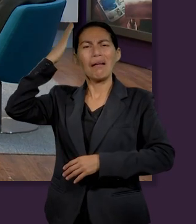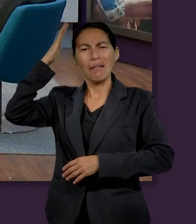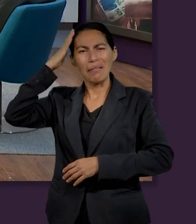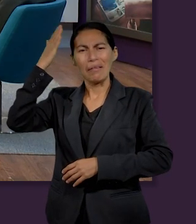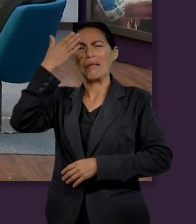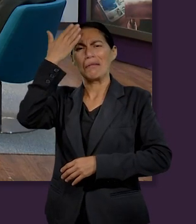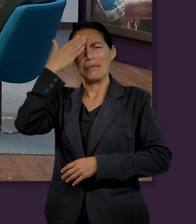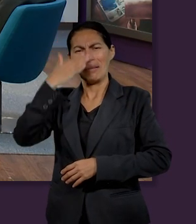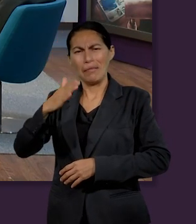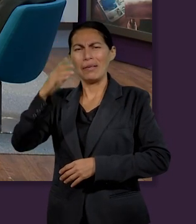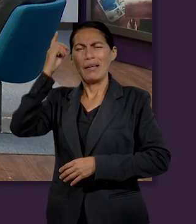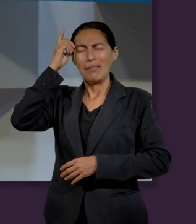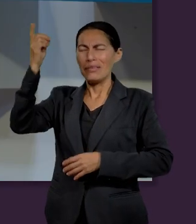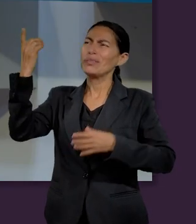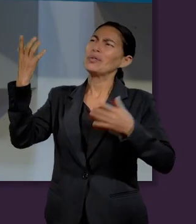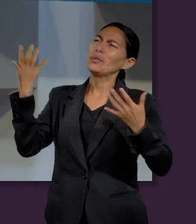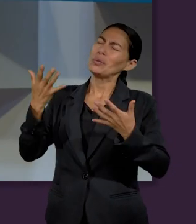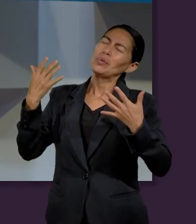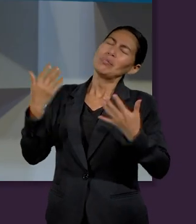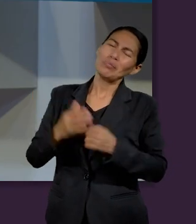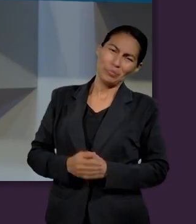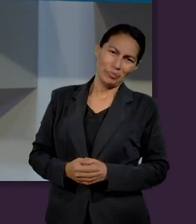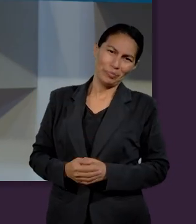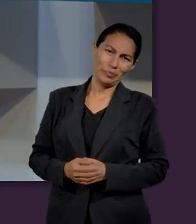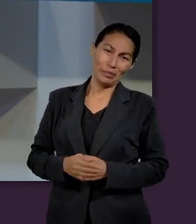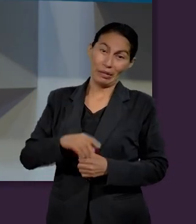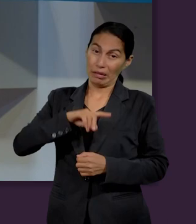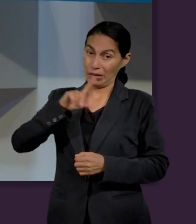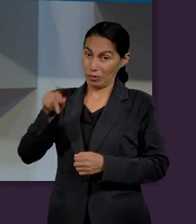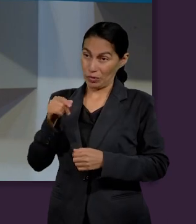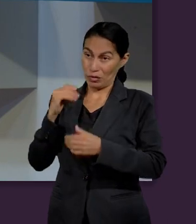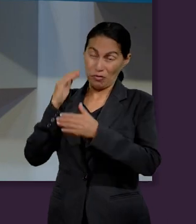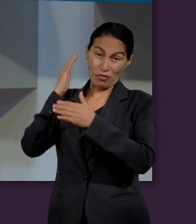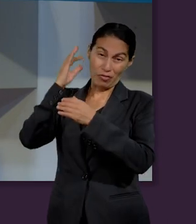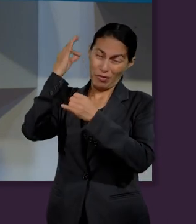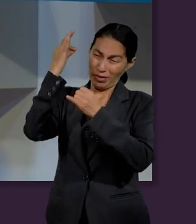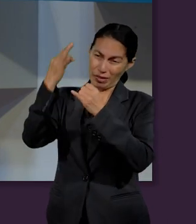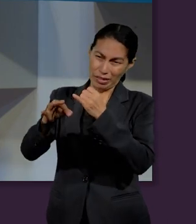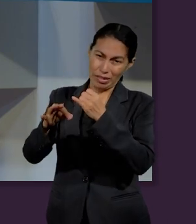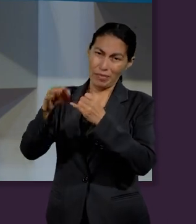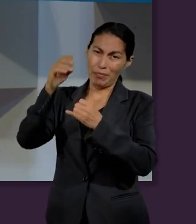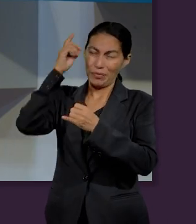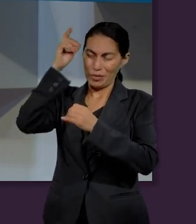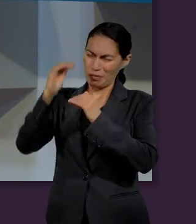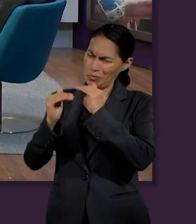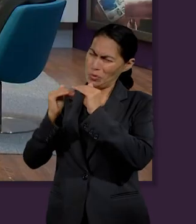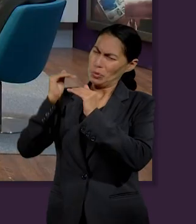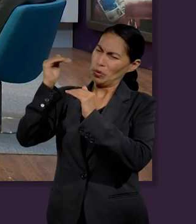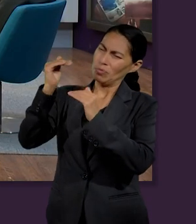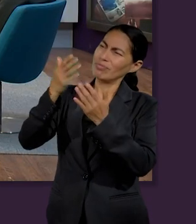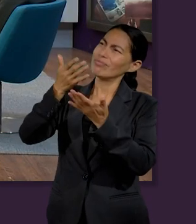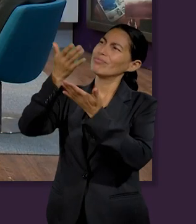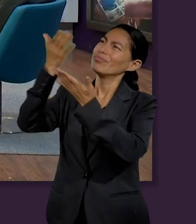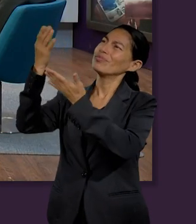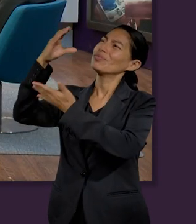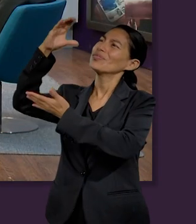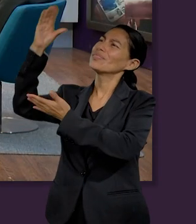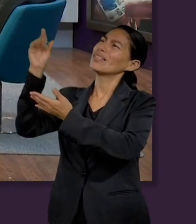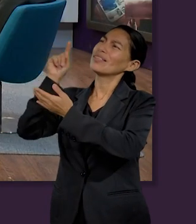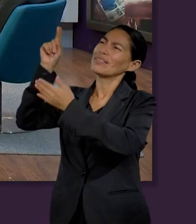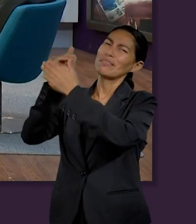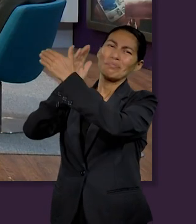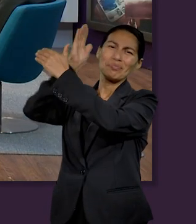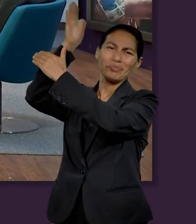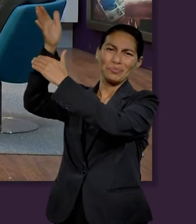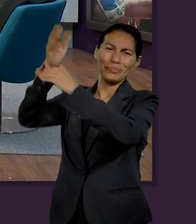que era una recompensa que a final de cuentas se iba a colocar sobre la plataforma de la eternidad